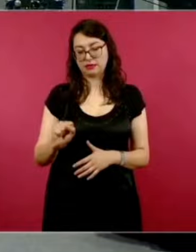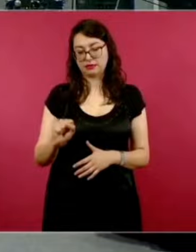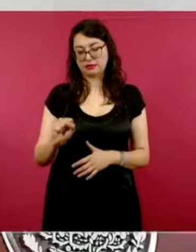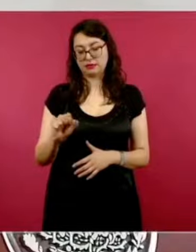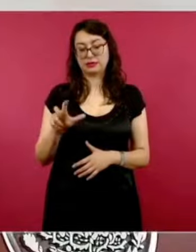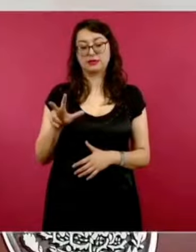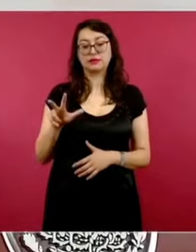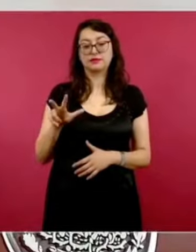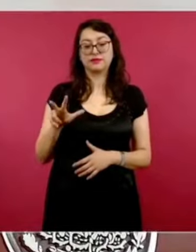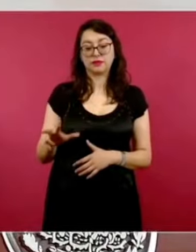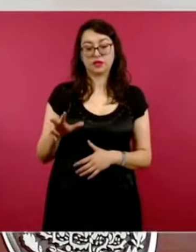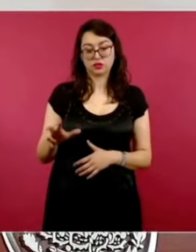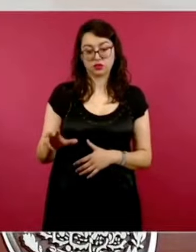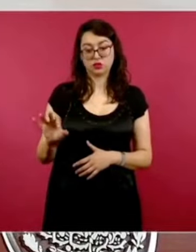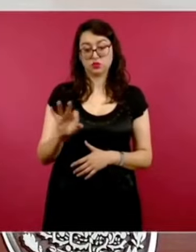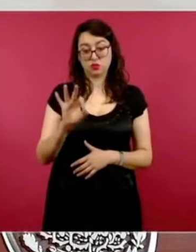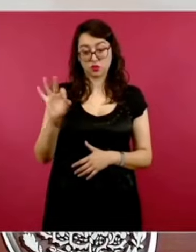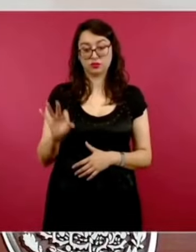no 40.